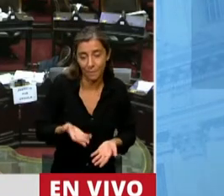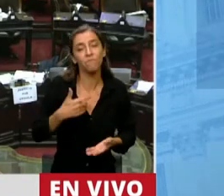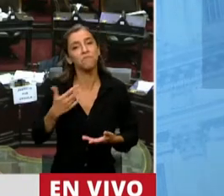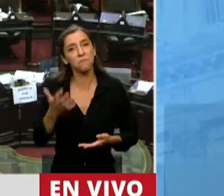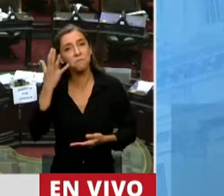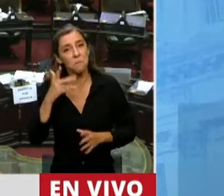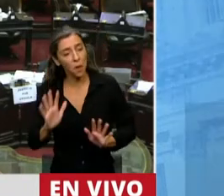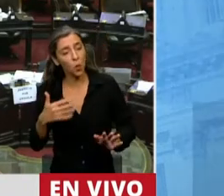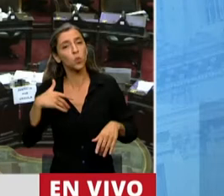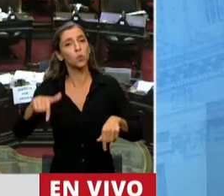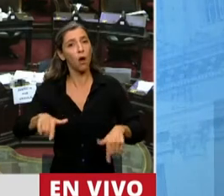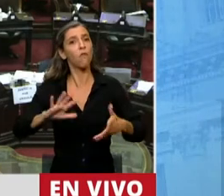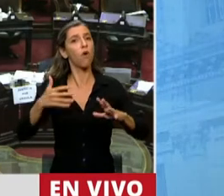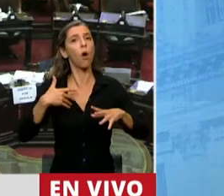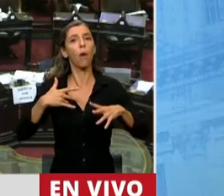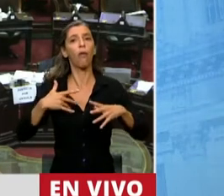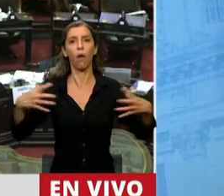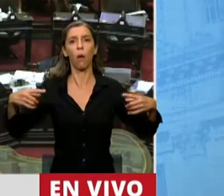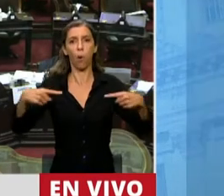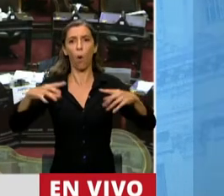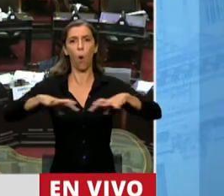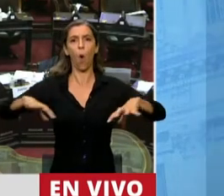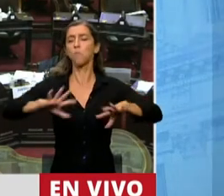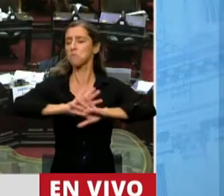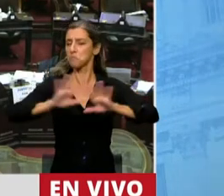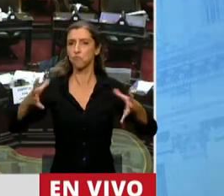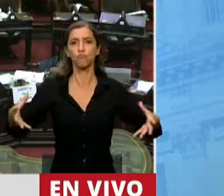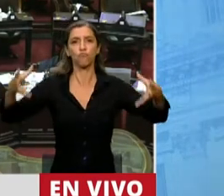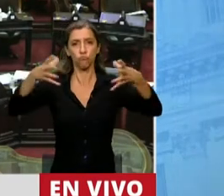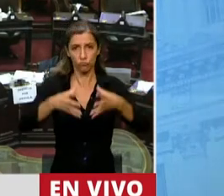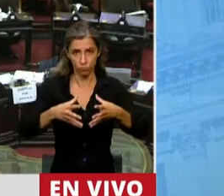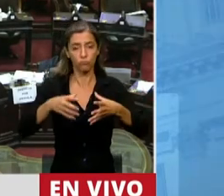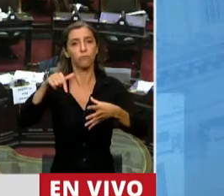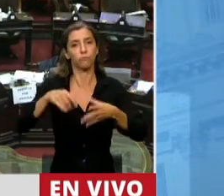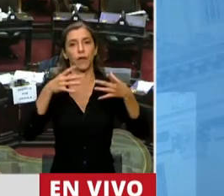salirse, despegarse de la grieta y traer este proyecto a que lo tratemos acá.